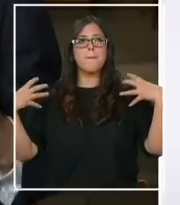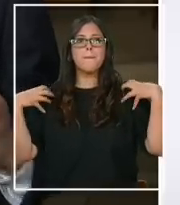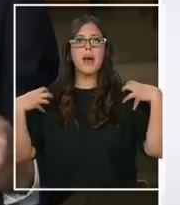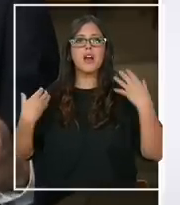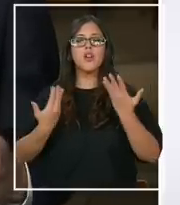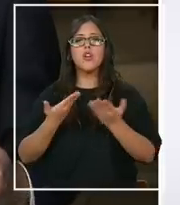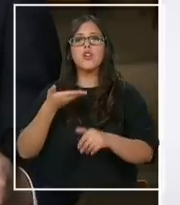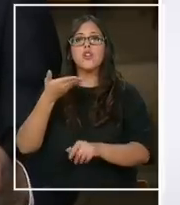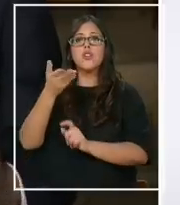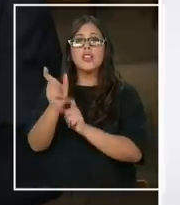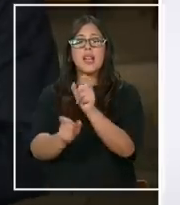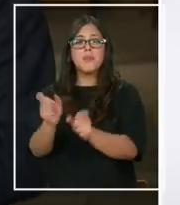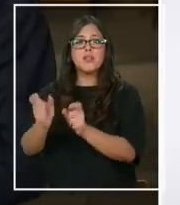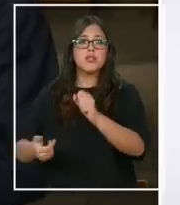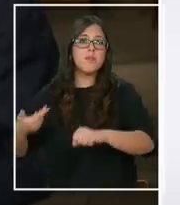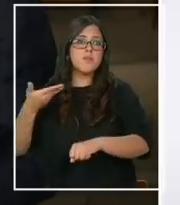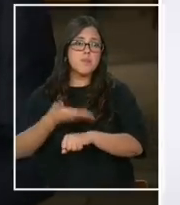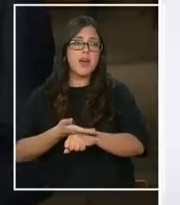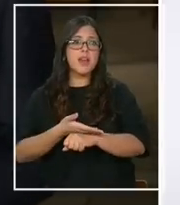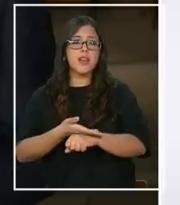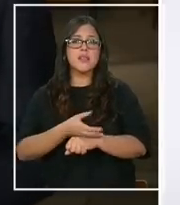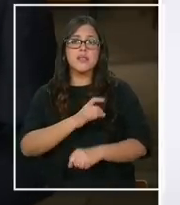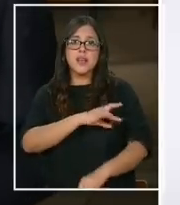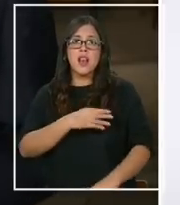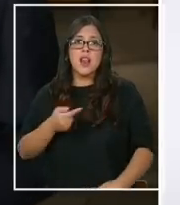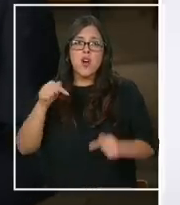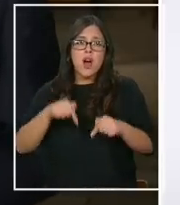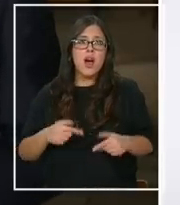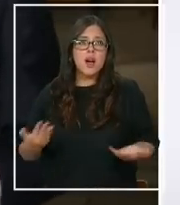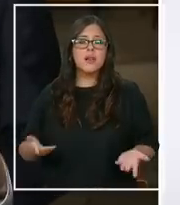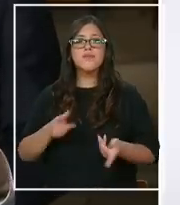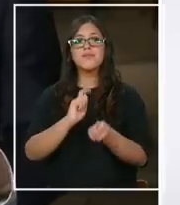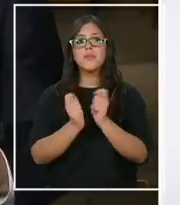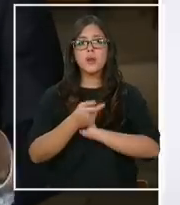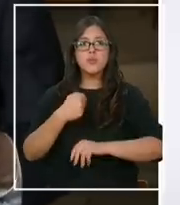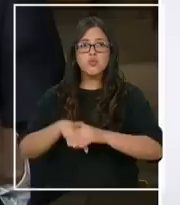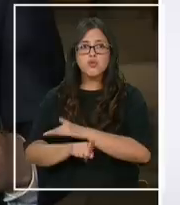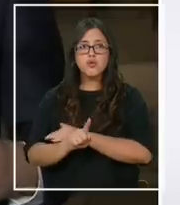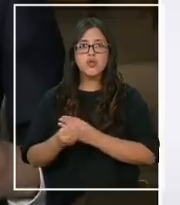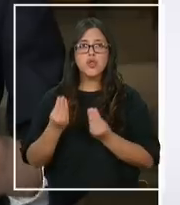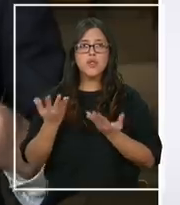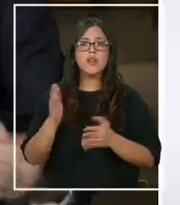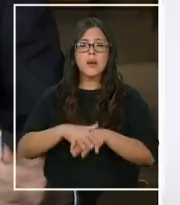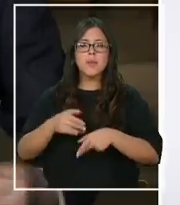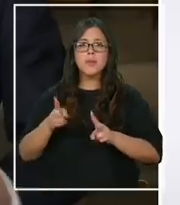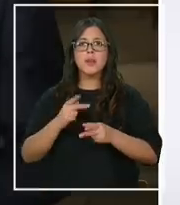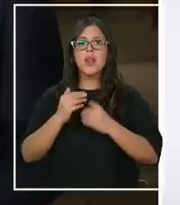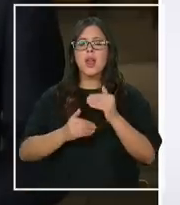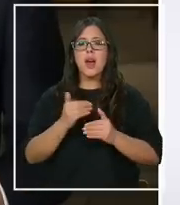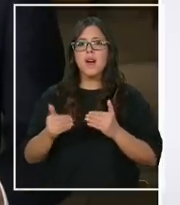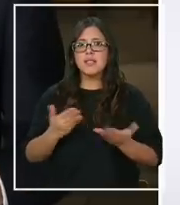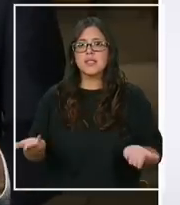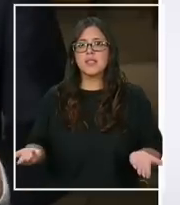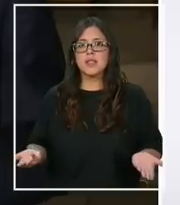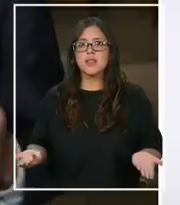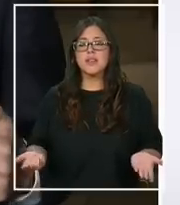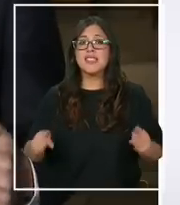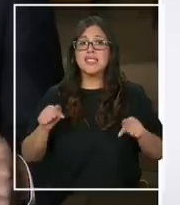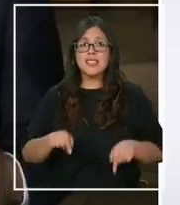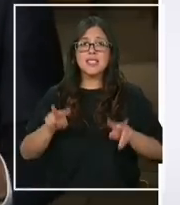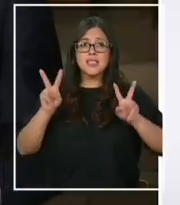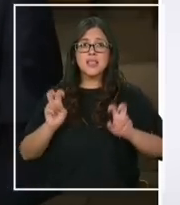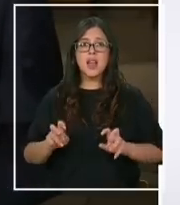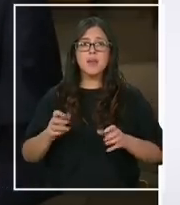demandas de los chilenos de cambios profundos que efectivamente nos permitan avanzar. Y en ese